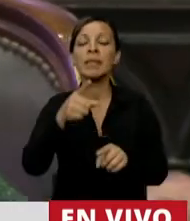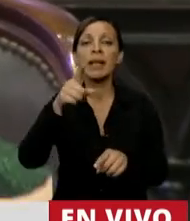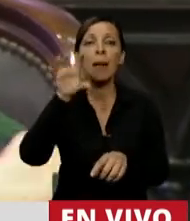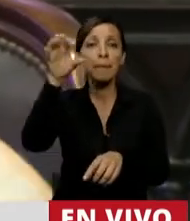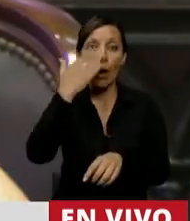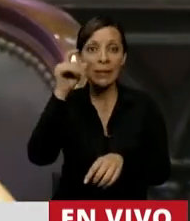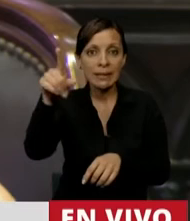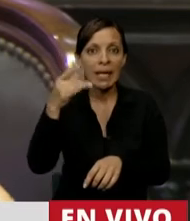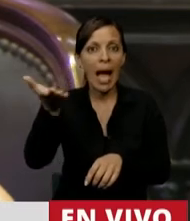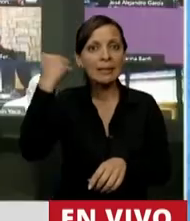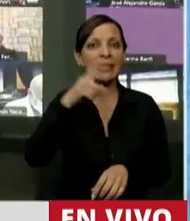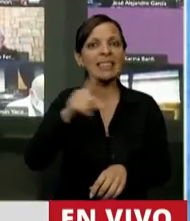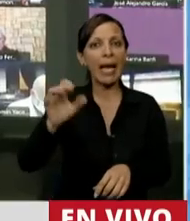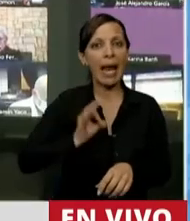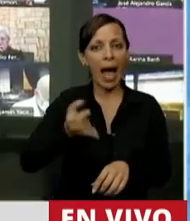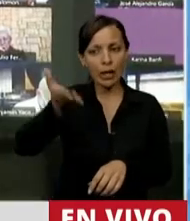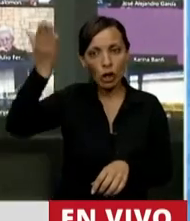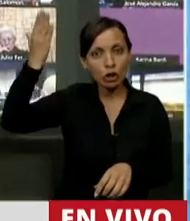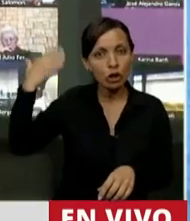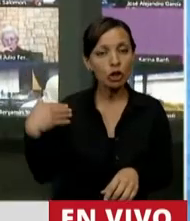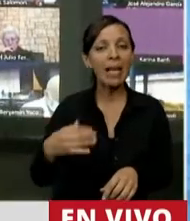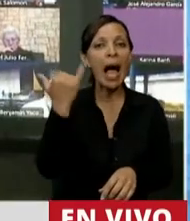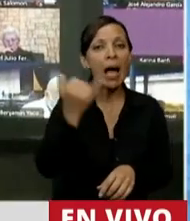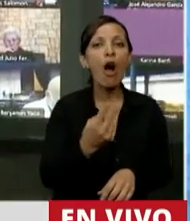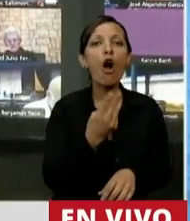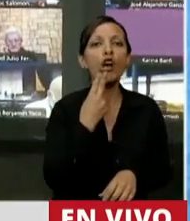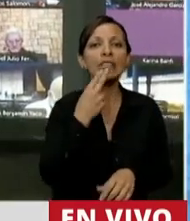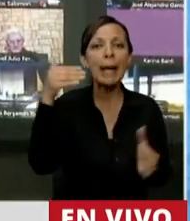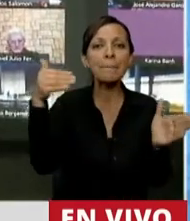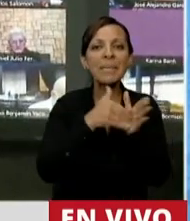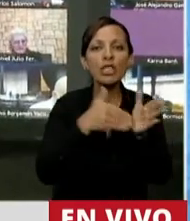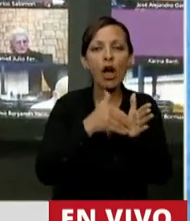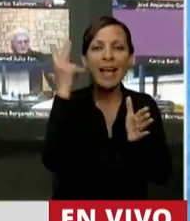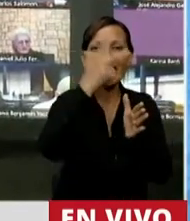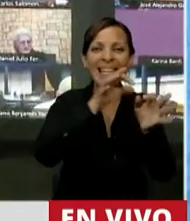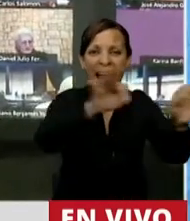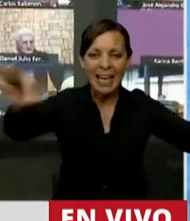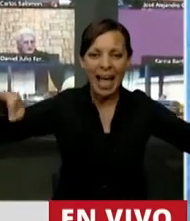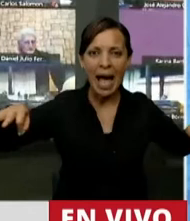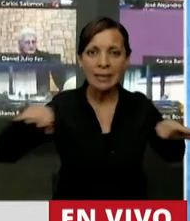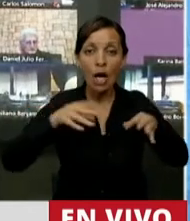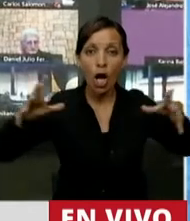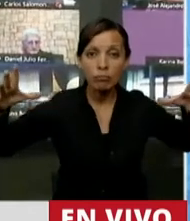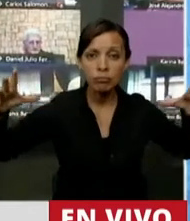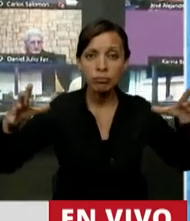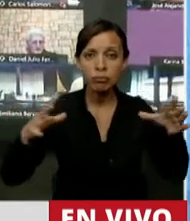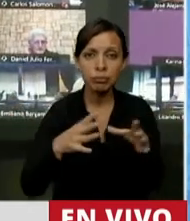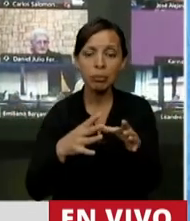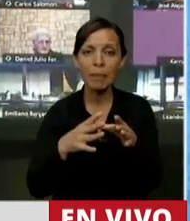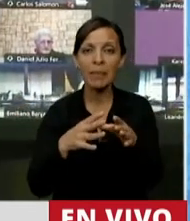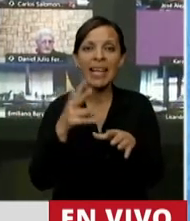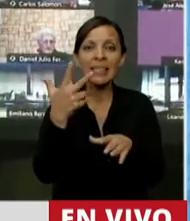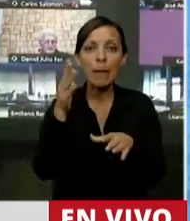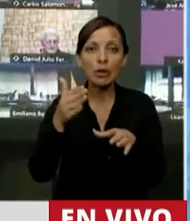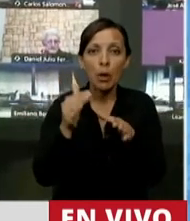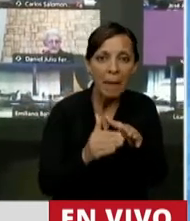hace 100 años atrás tenía 11 millones de hectáreas de bosque nativo, hoy nos queda menos del 3%.